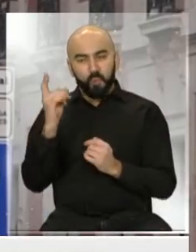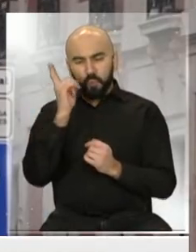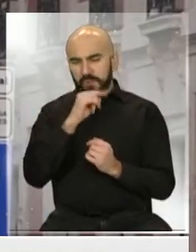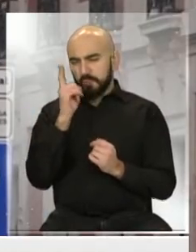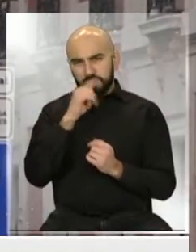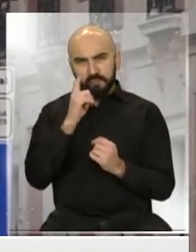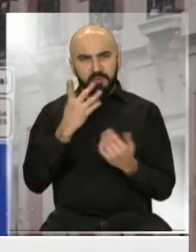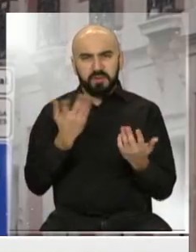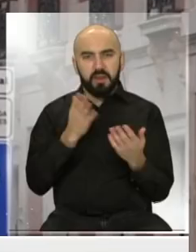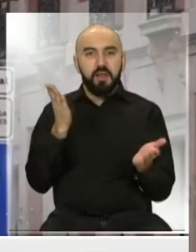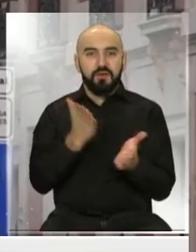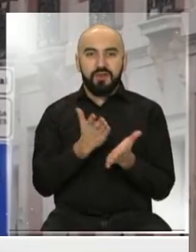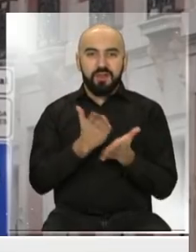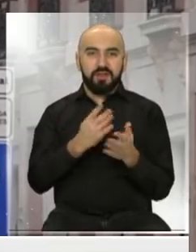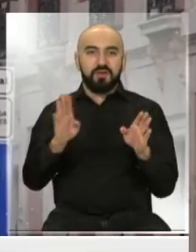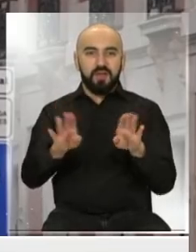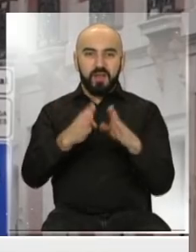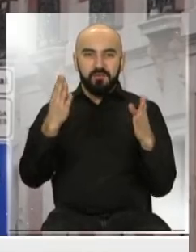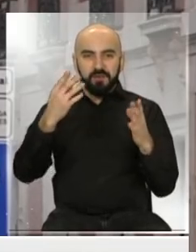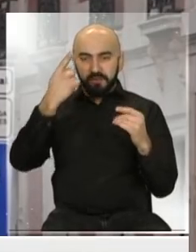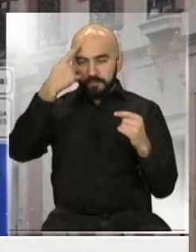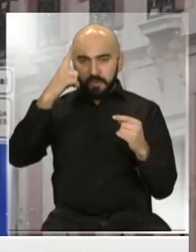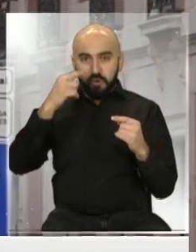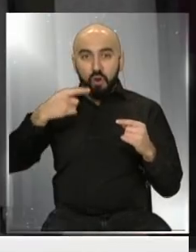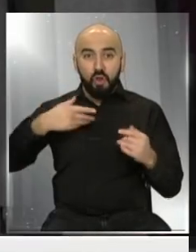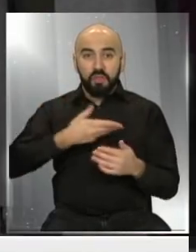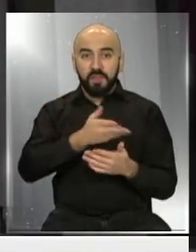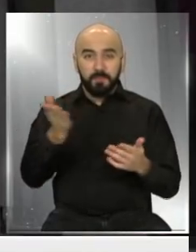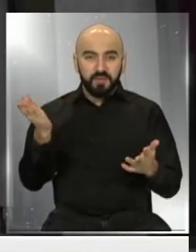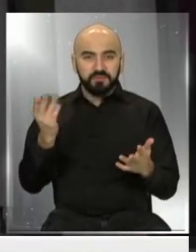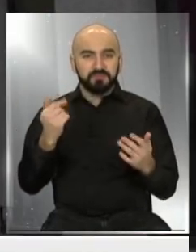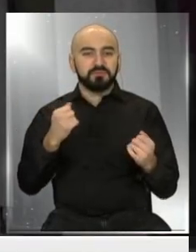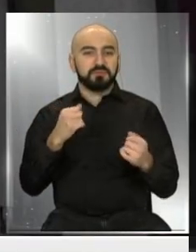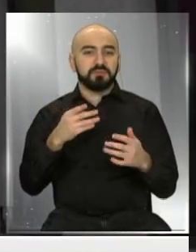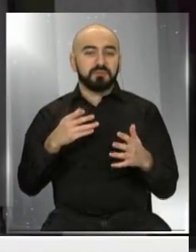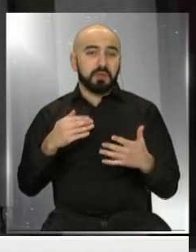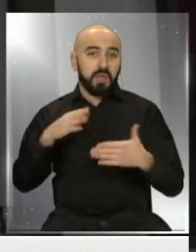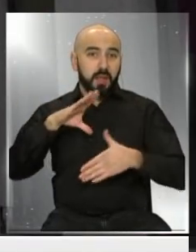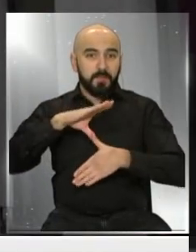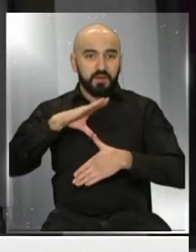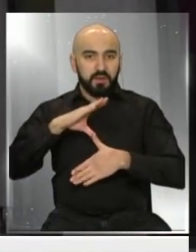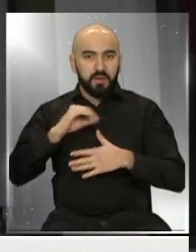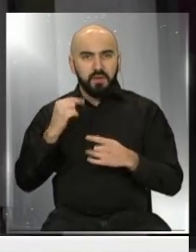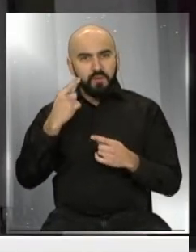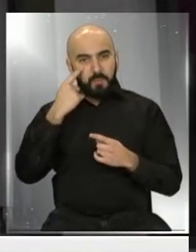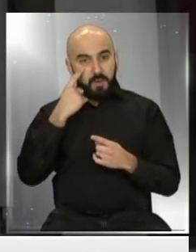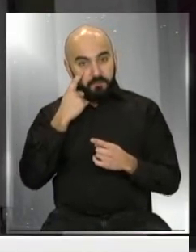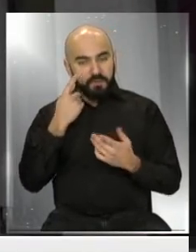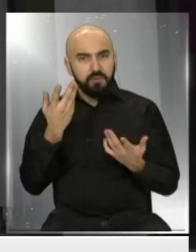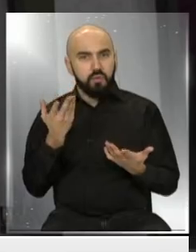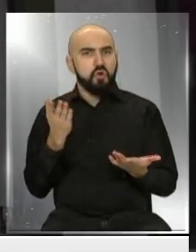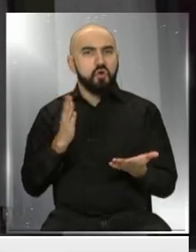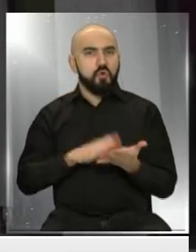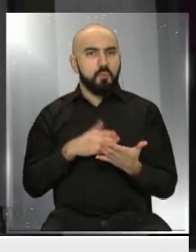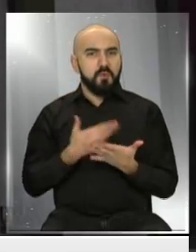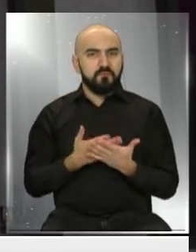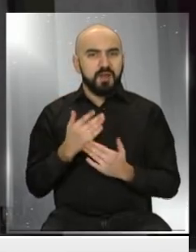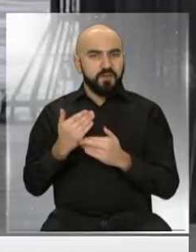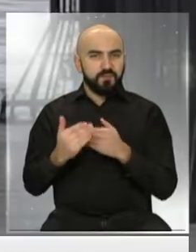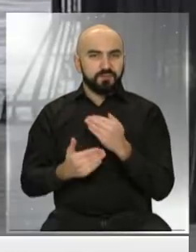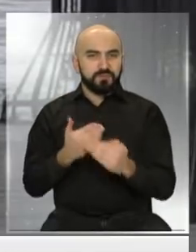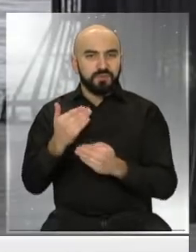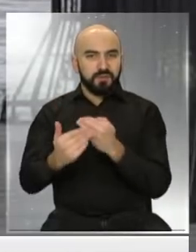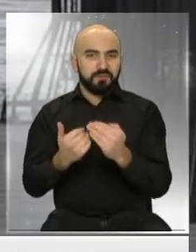Pero, obviamente, que el resto, por lo menos los de países americanos, vamos a estar muy atentos a cómo van evolucionando estas